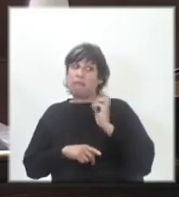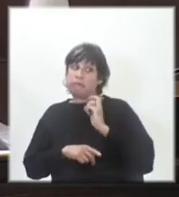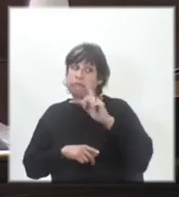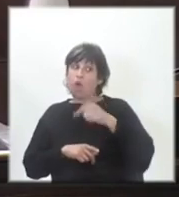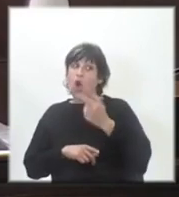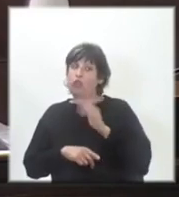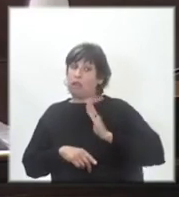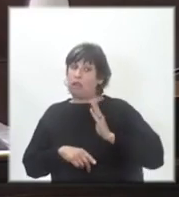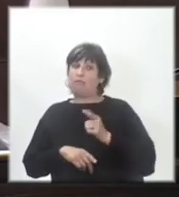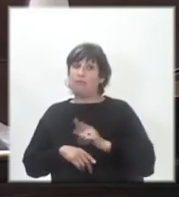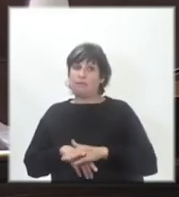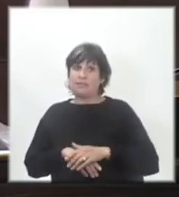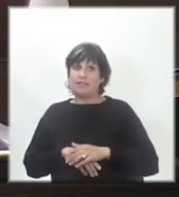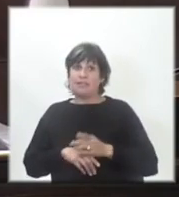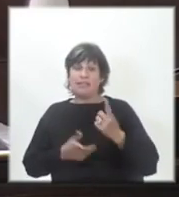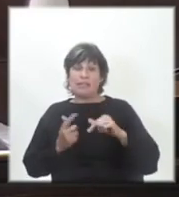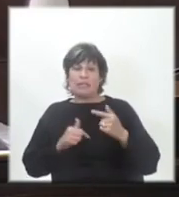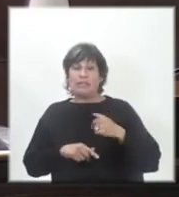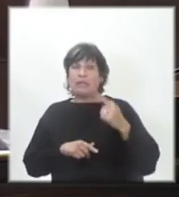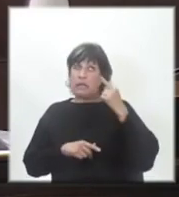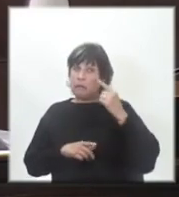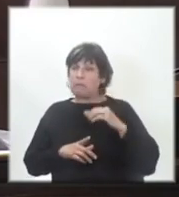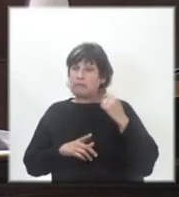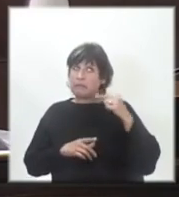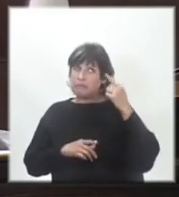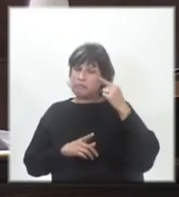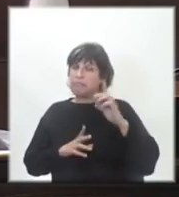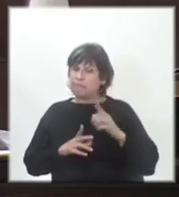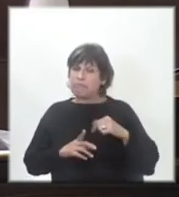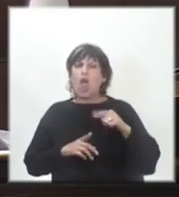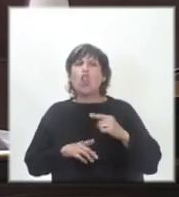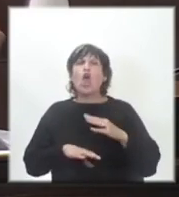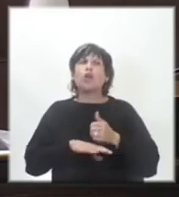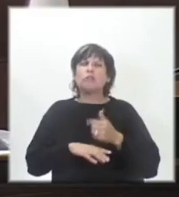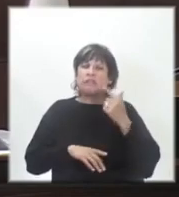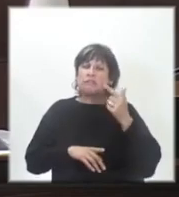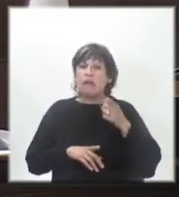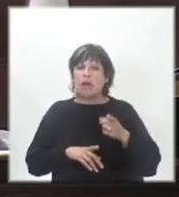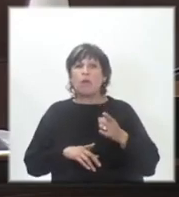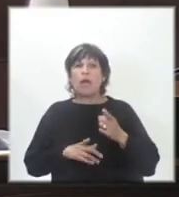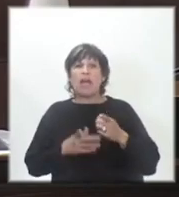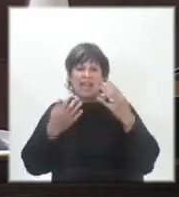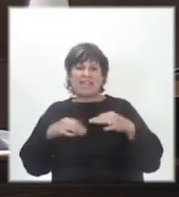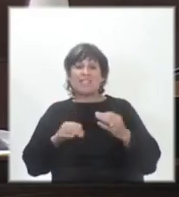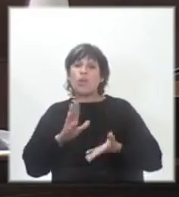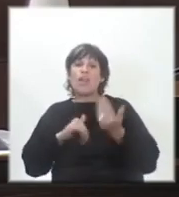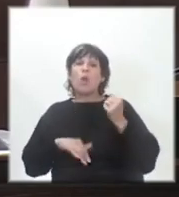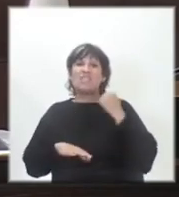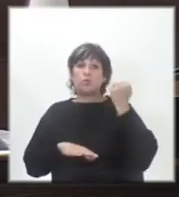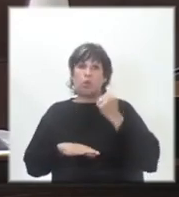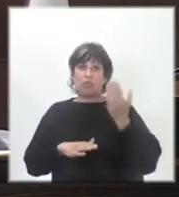¡Ja, ja! Y ahí te empezás a perseguir, decir, entonces, ¿dónde estamos? La seguridad es lo más importante.